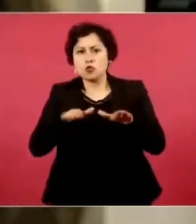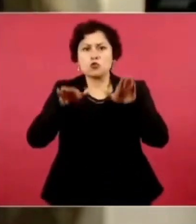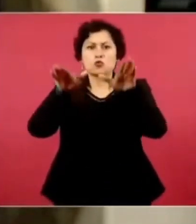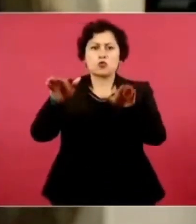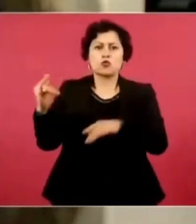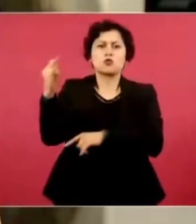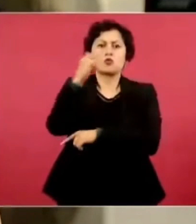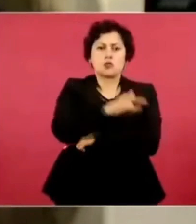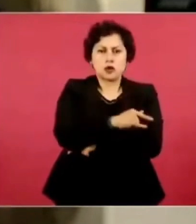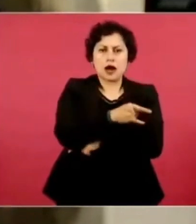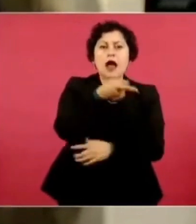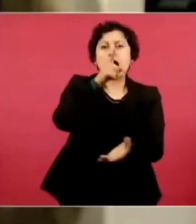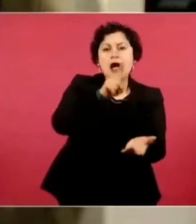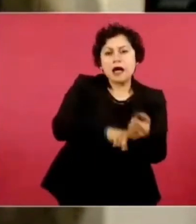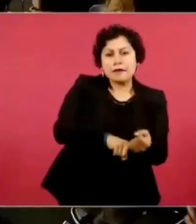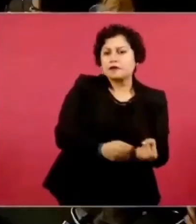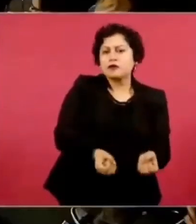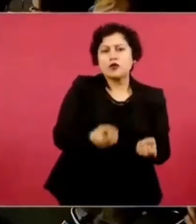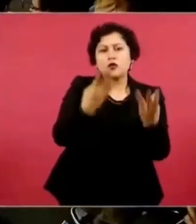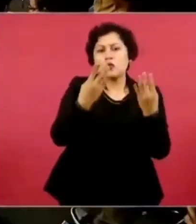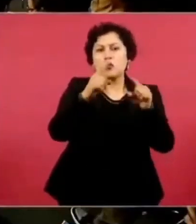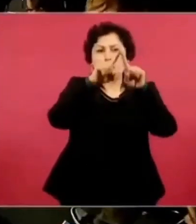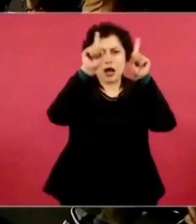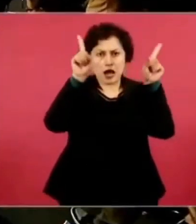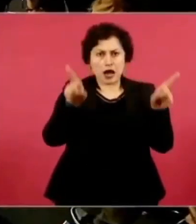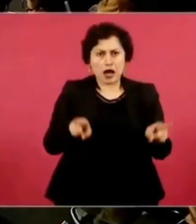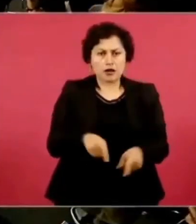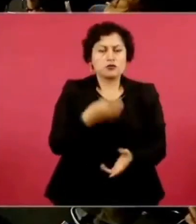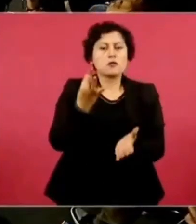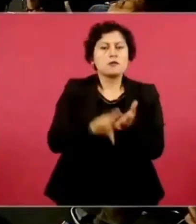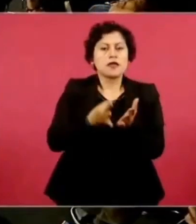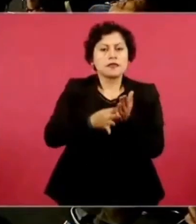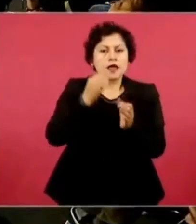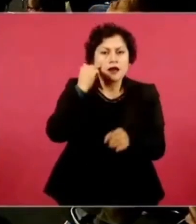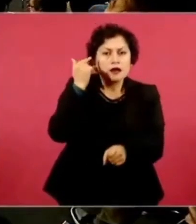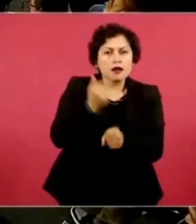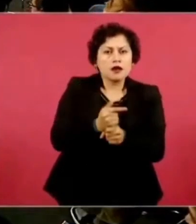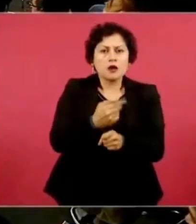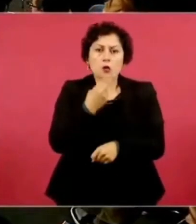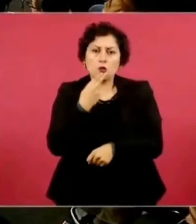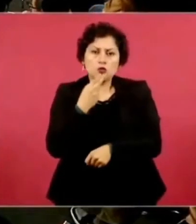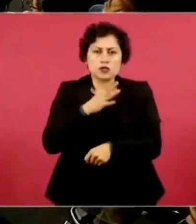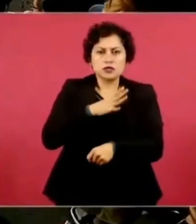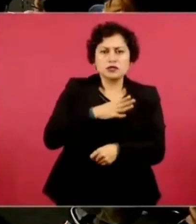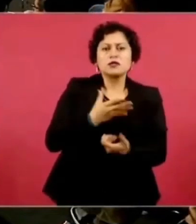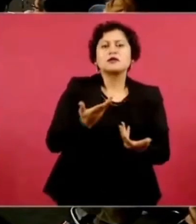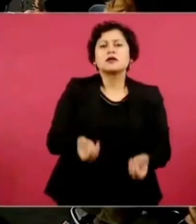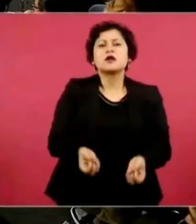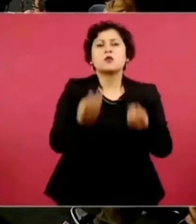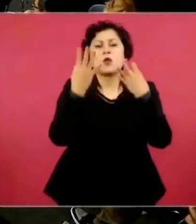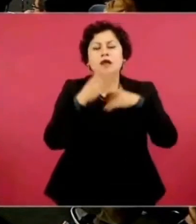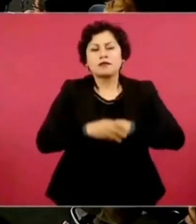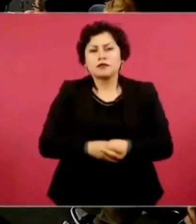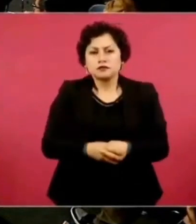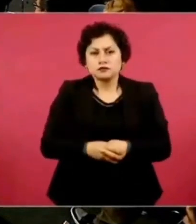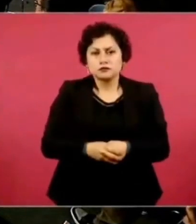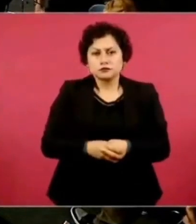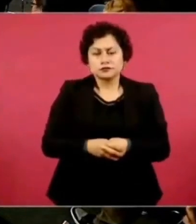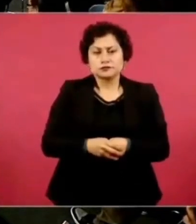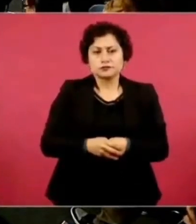con la seguridad de quienes entran o salen del aeropuerto, por ejemplo, de la Ciudad de México, presidente. Sí, no sé si usted tiene…